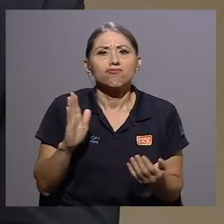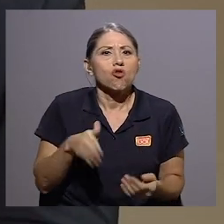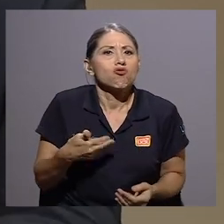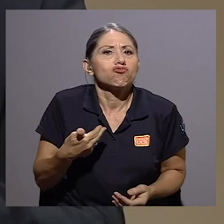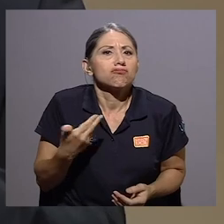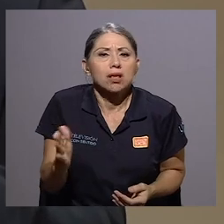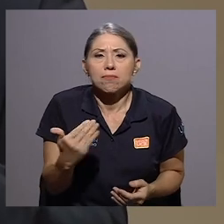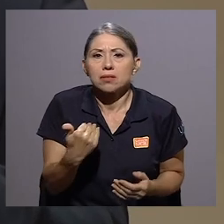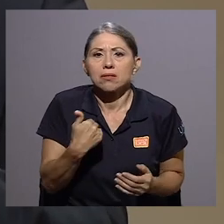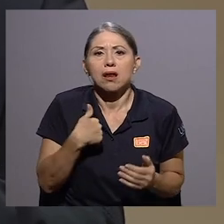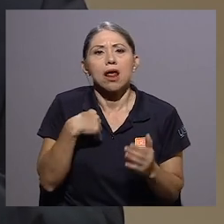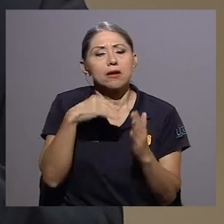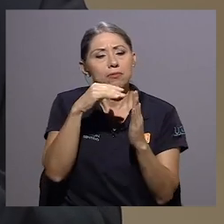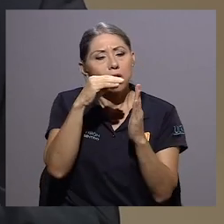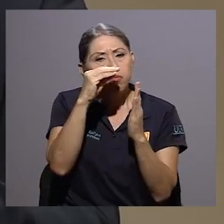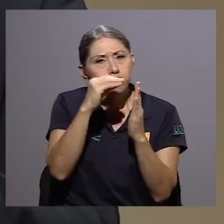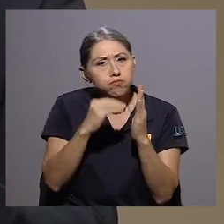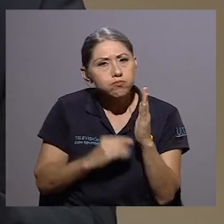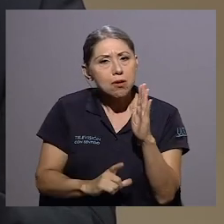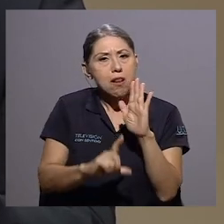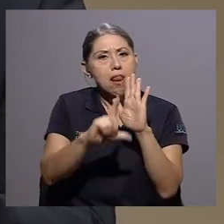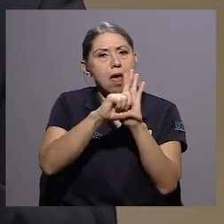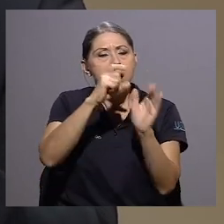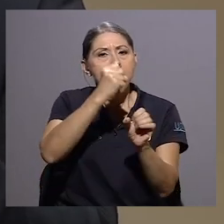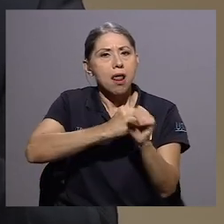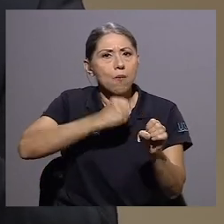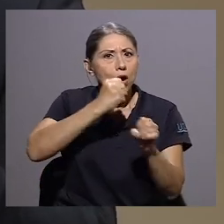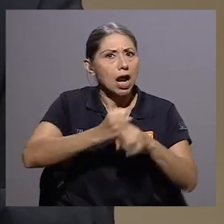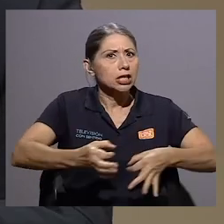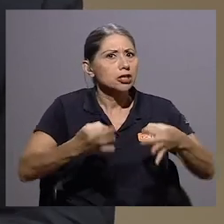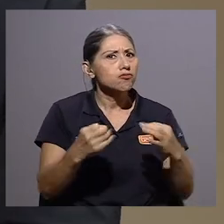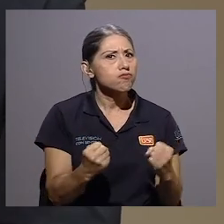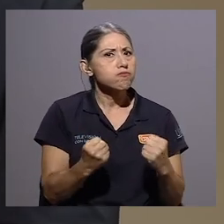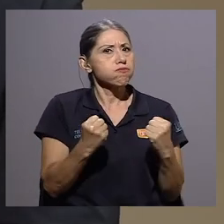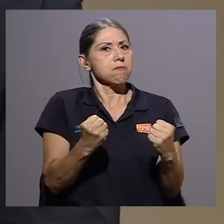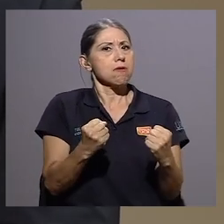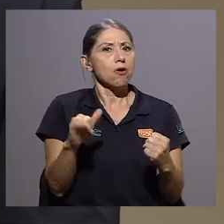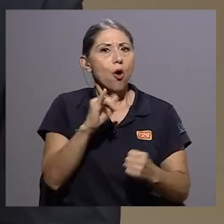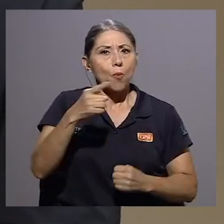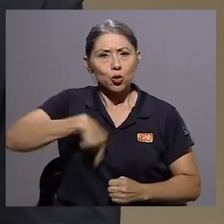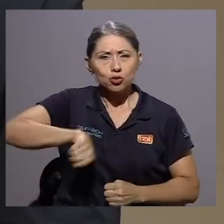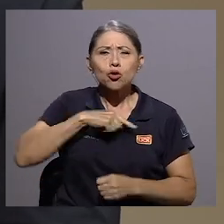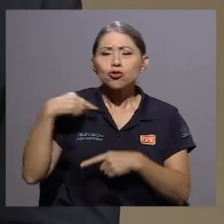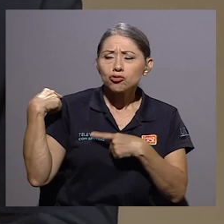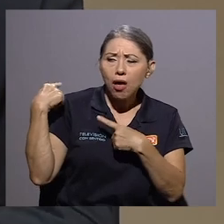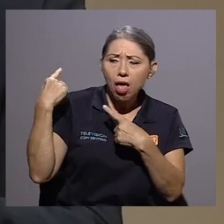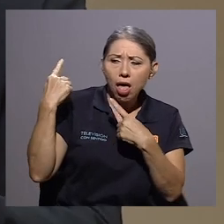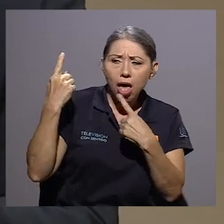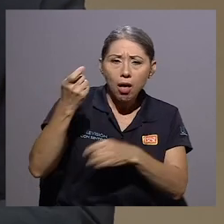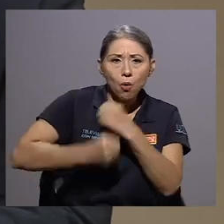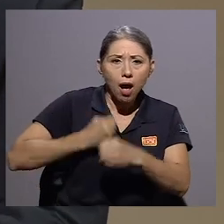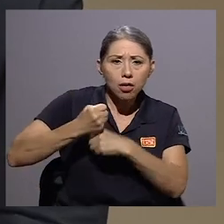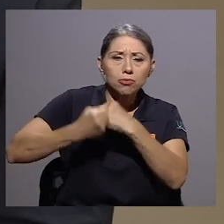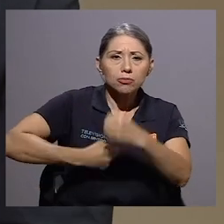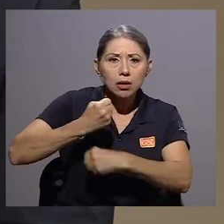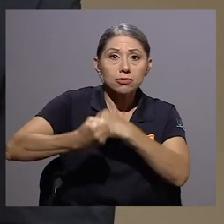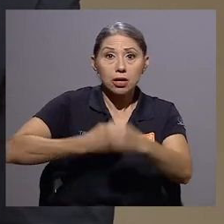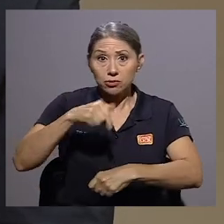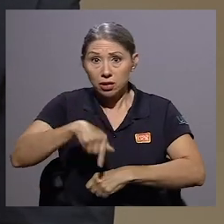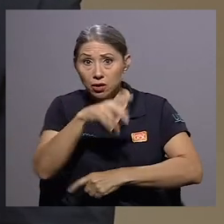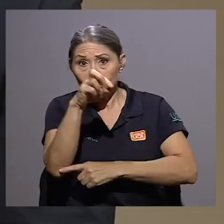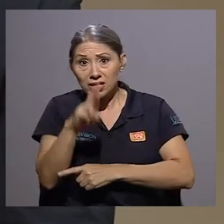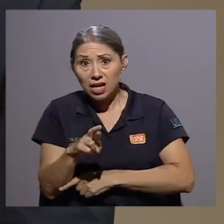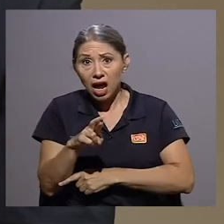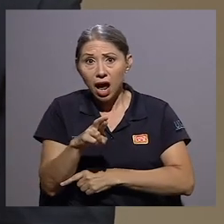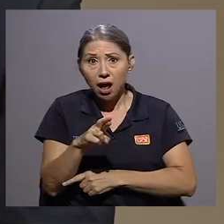nada nos sirve tener una legislación laboral tan robusta como la que hemos ido desarrollando en las